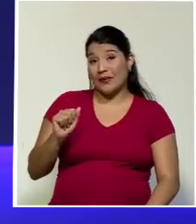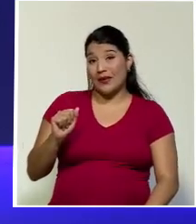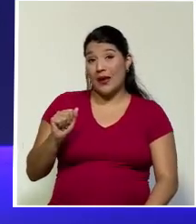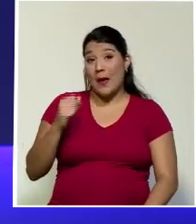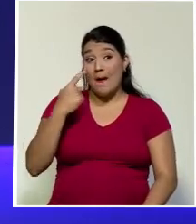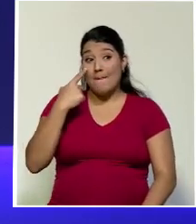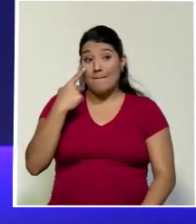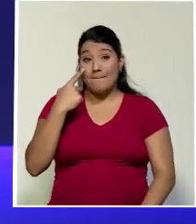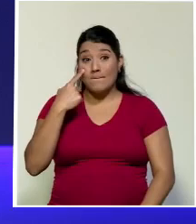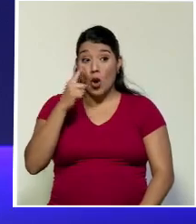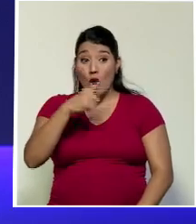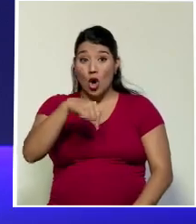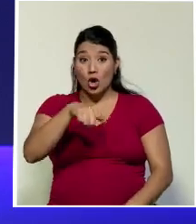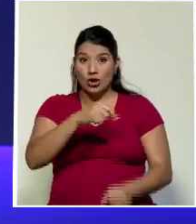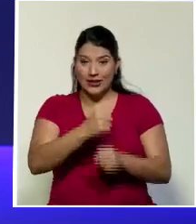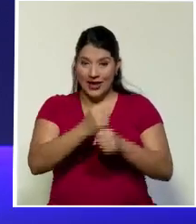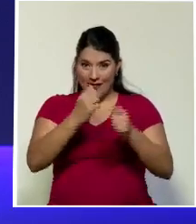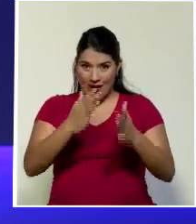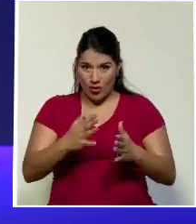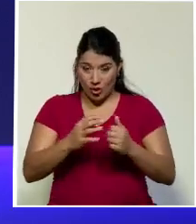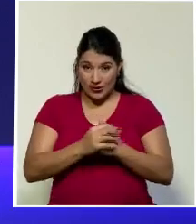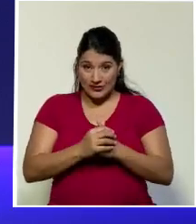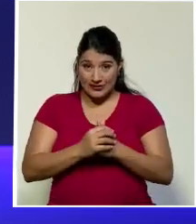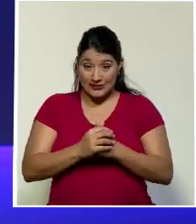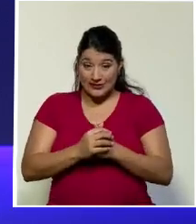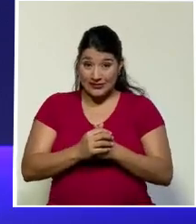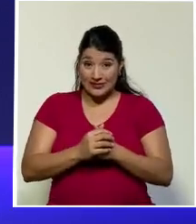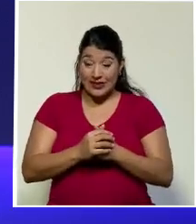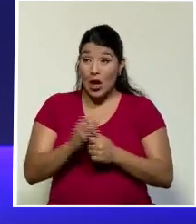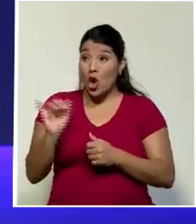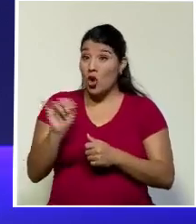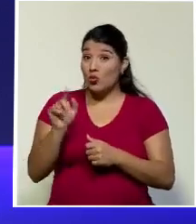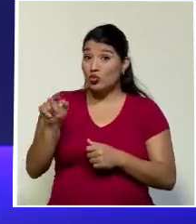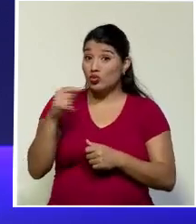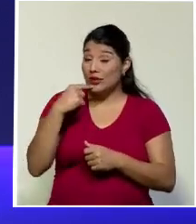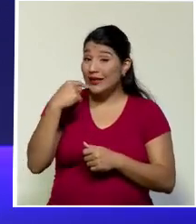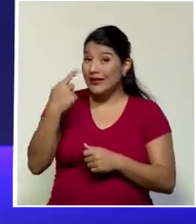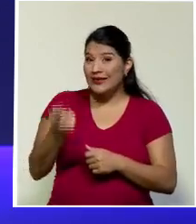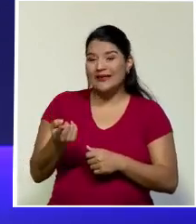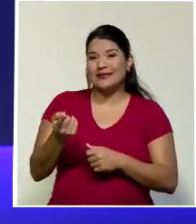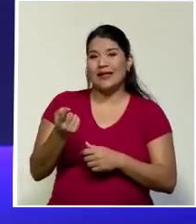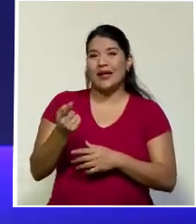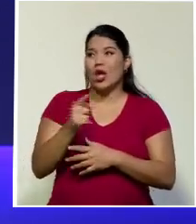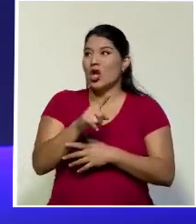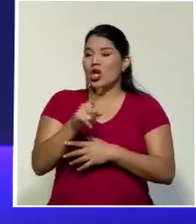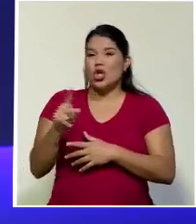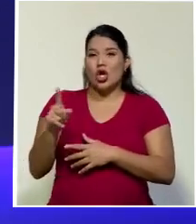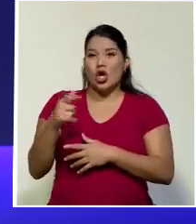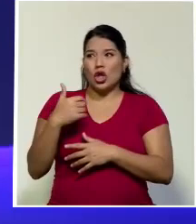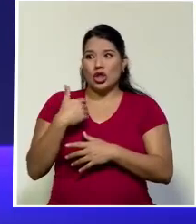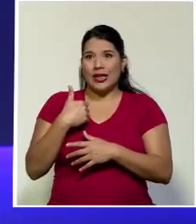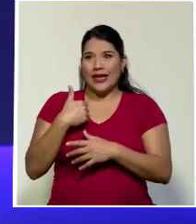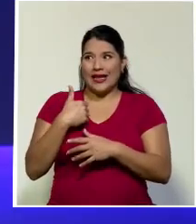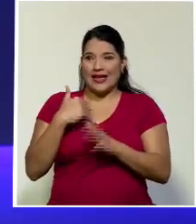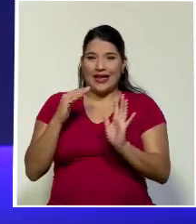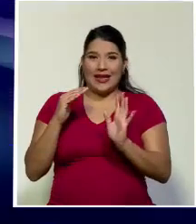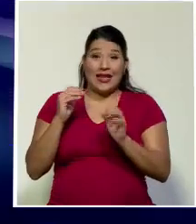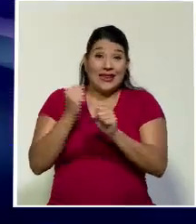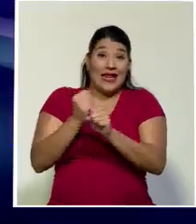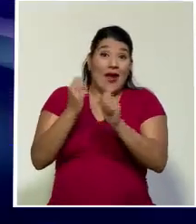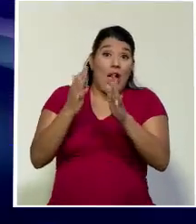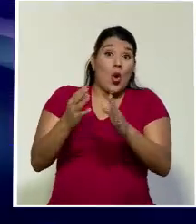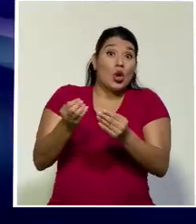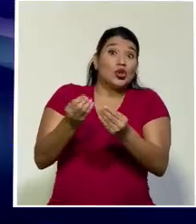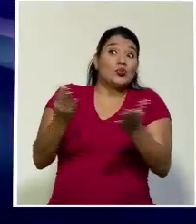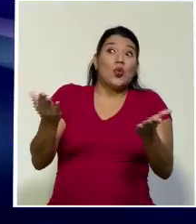funcionarias públicas. Que como dice, perdón, menos que como usted señala, no tiene ninguna forma. No hay escapatoria. Afortunadamente,